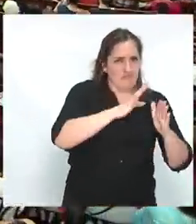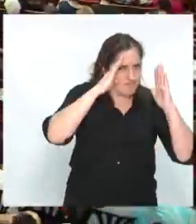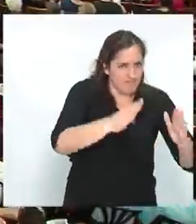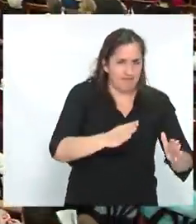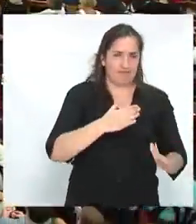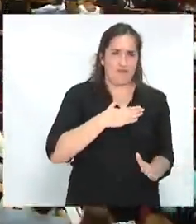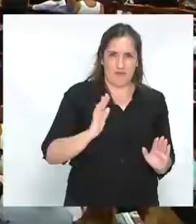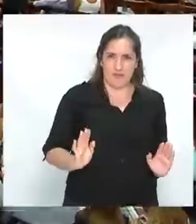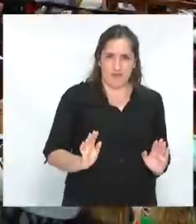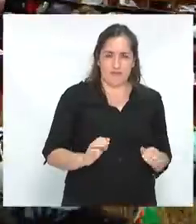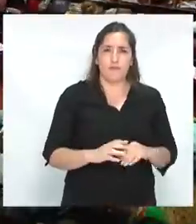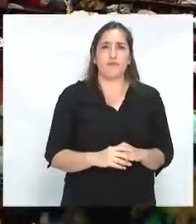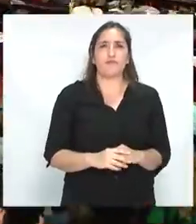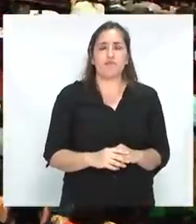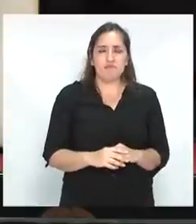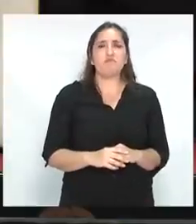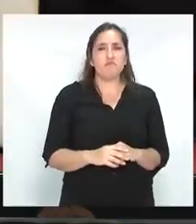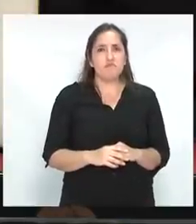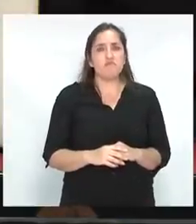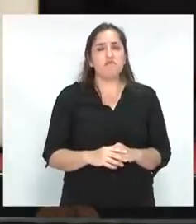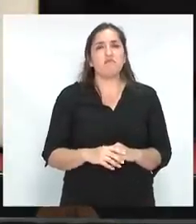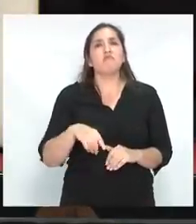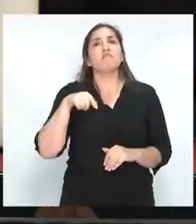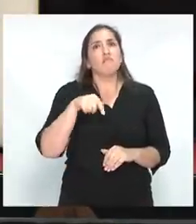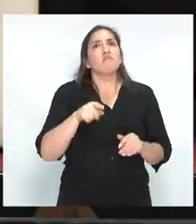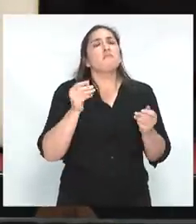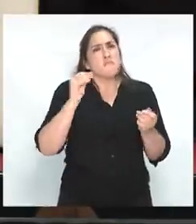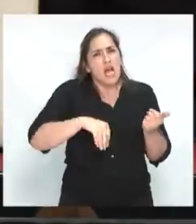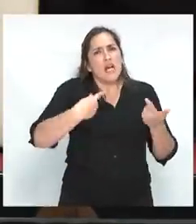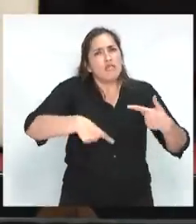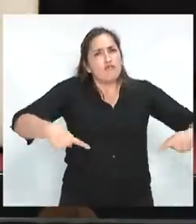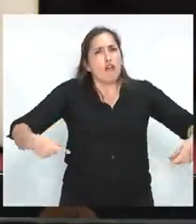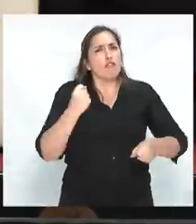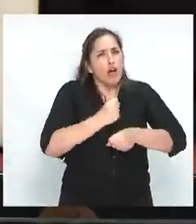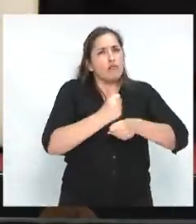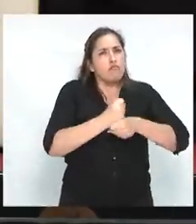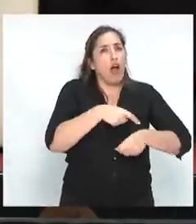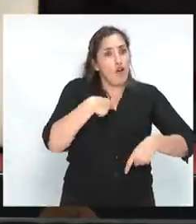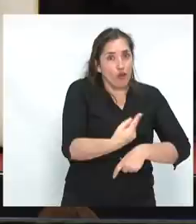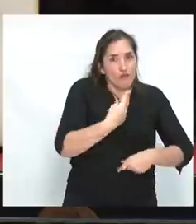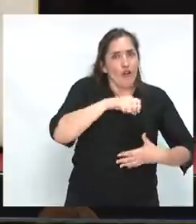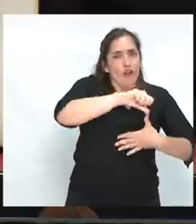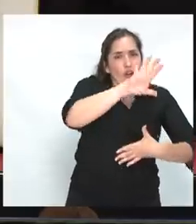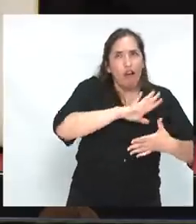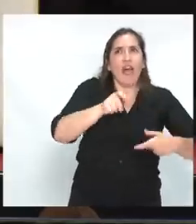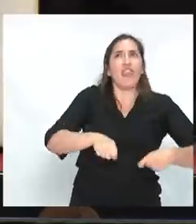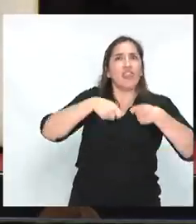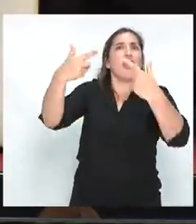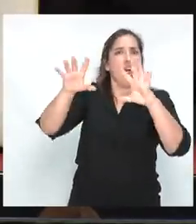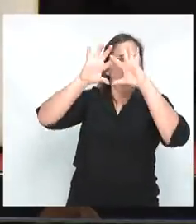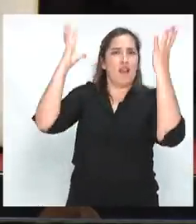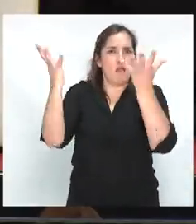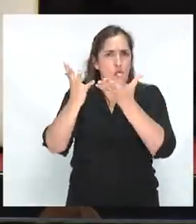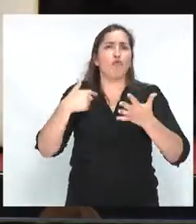Hay varios otros elementos de los aportes del progresismo latinoamericano al mundo. Me voy a detener en estos